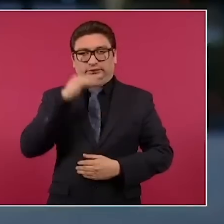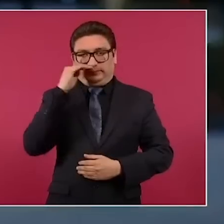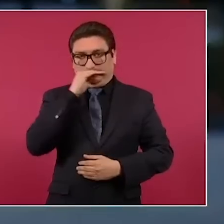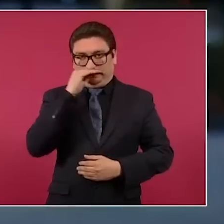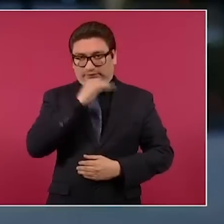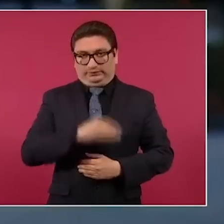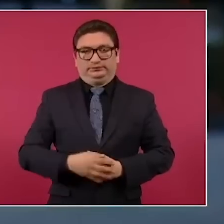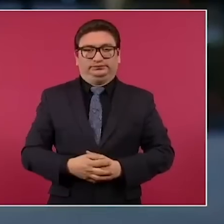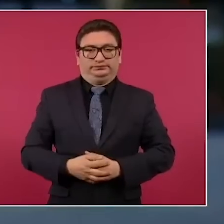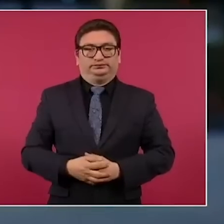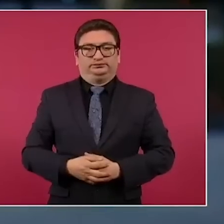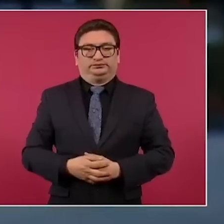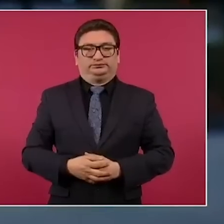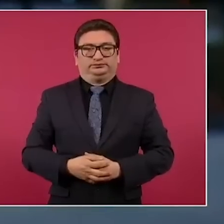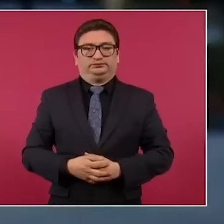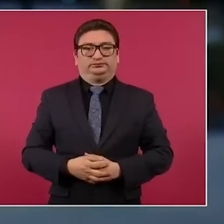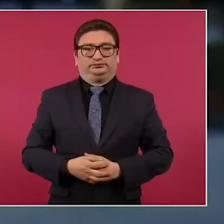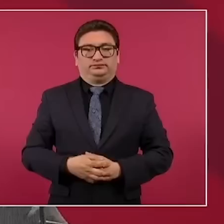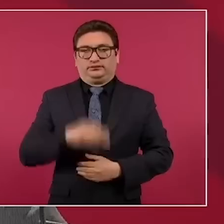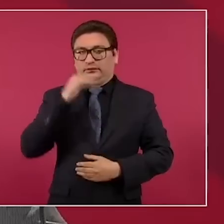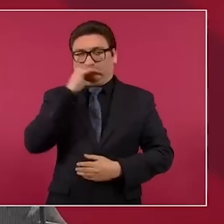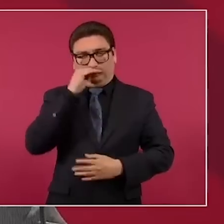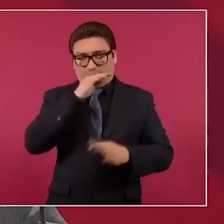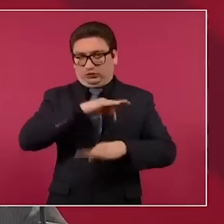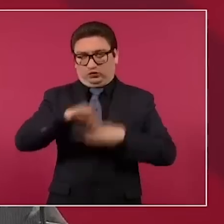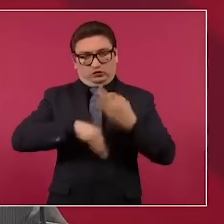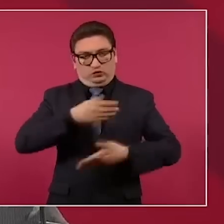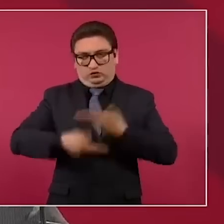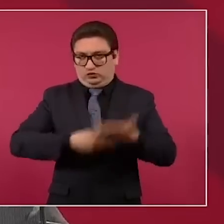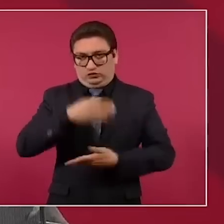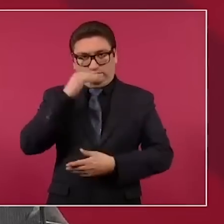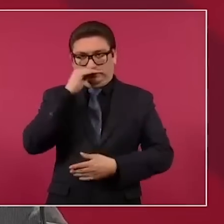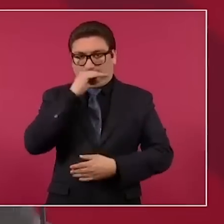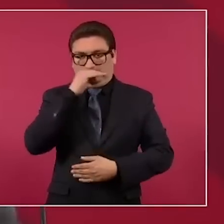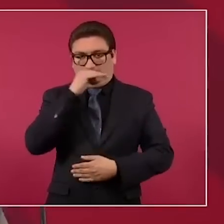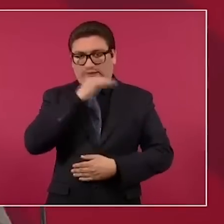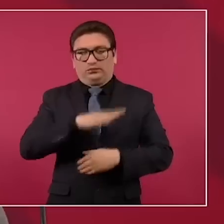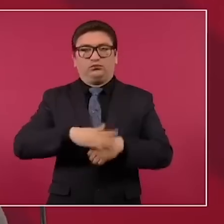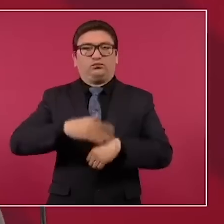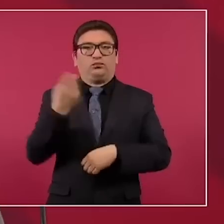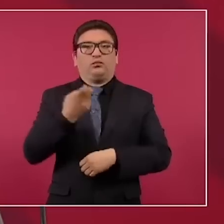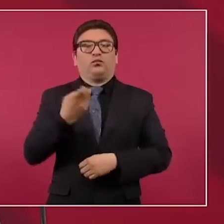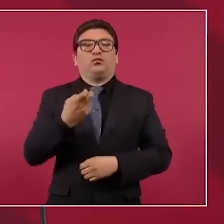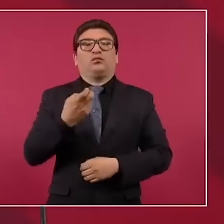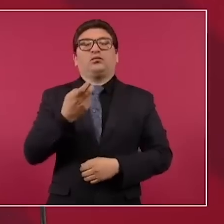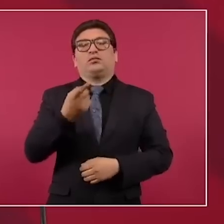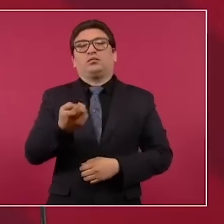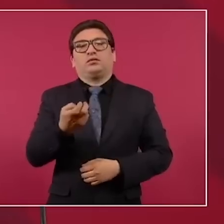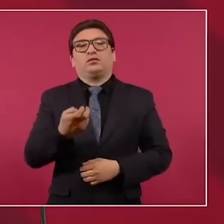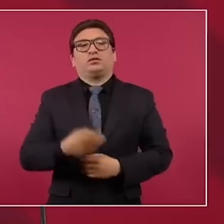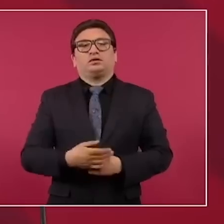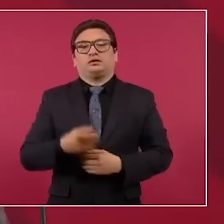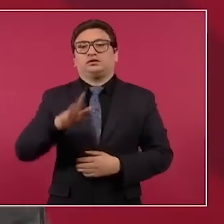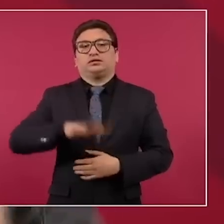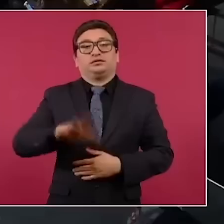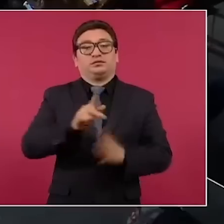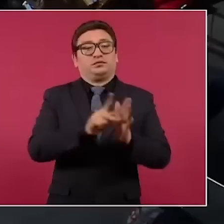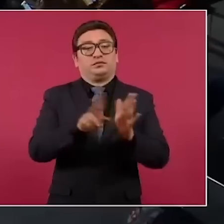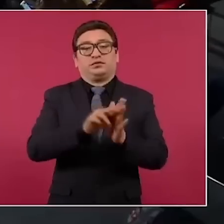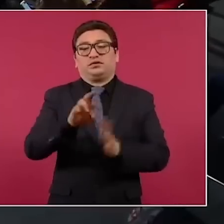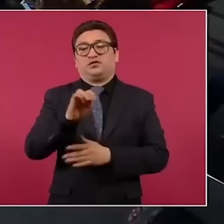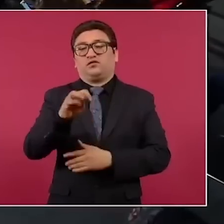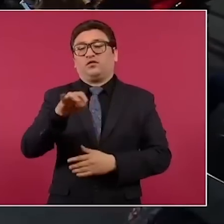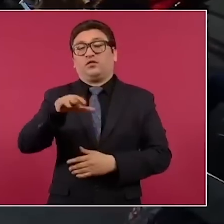es decir, gratuito todo el servicio, porque eso a los del Reforma